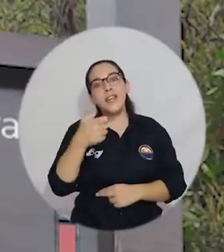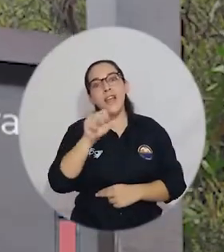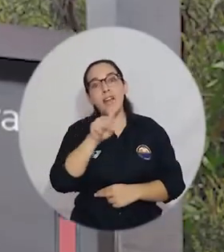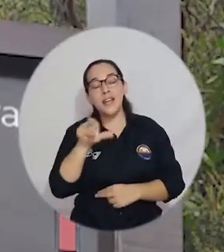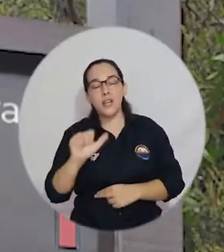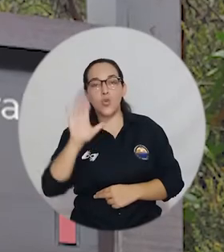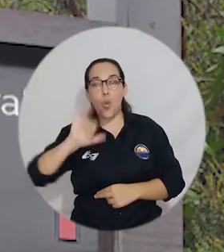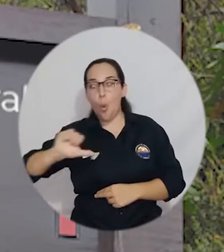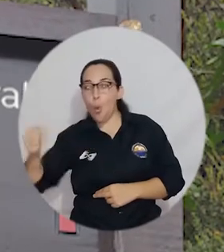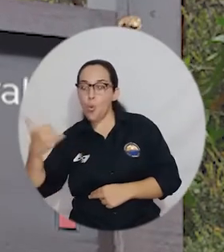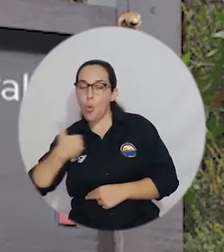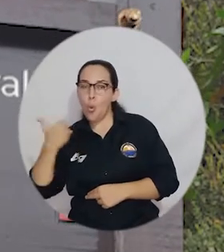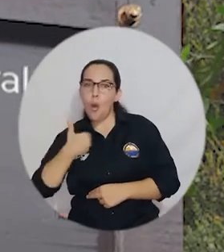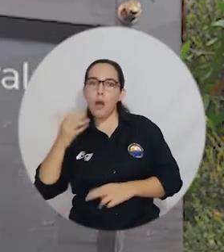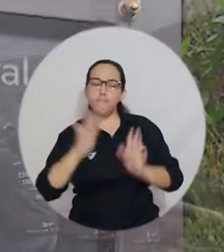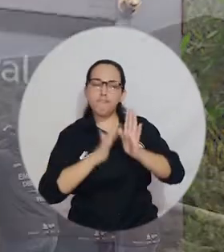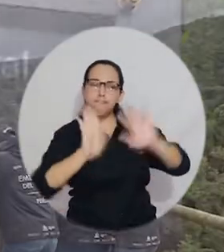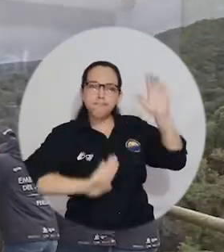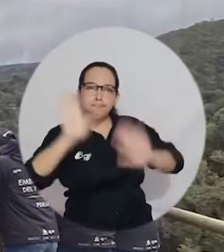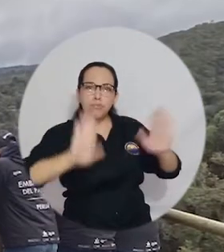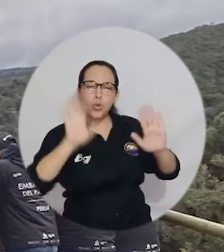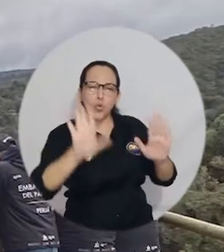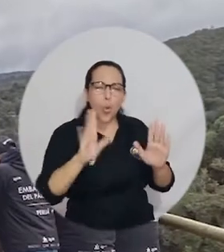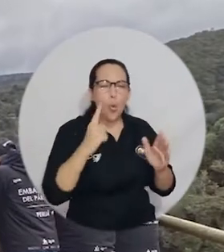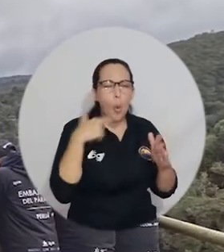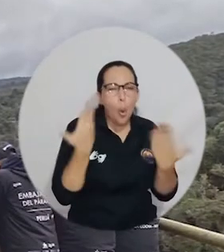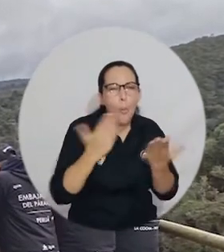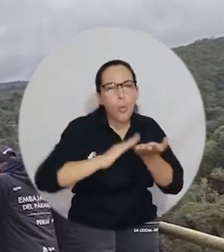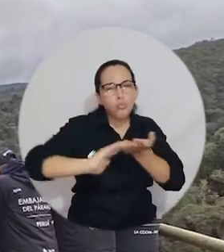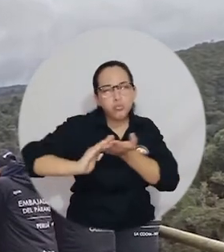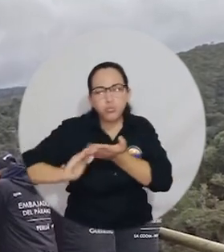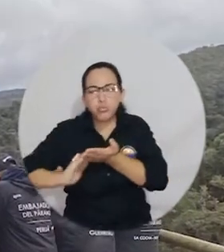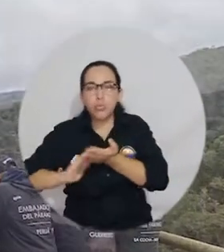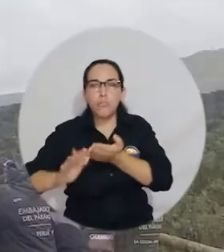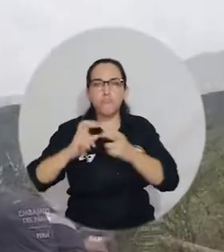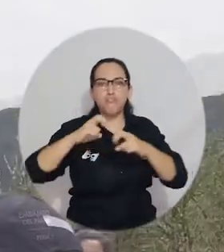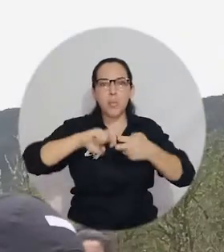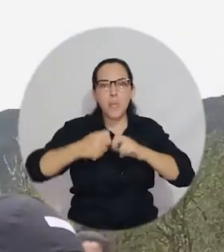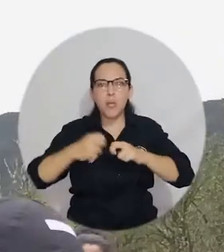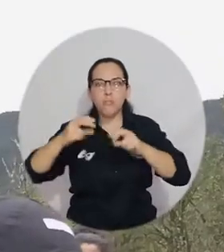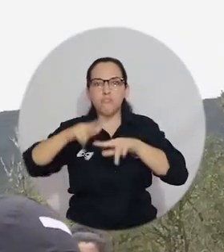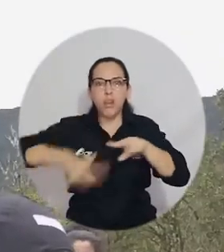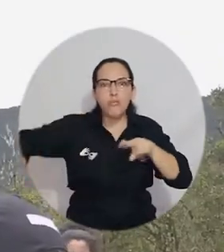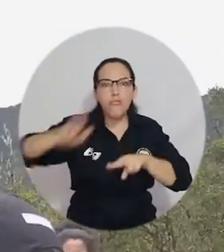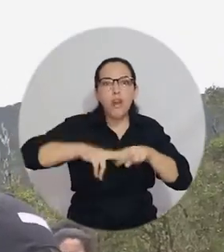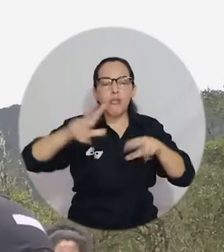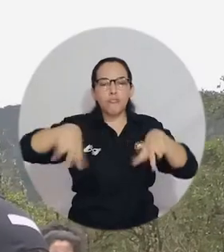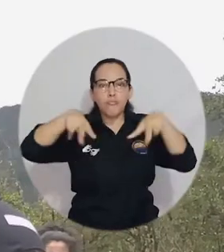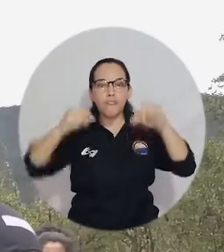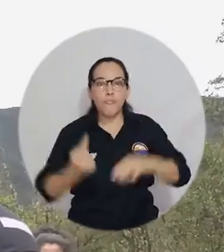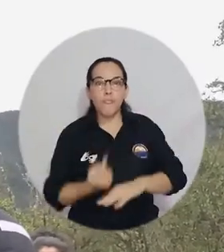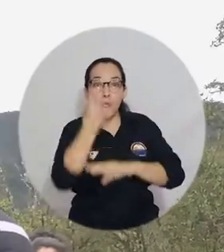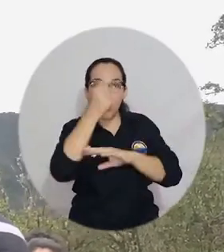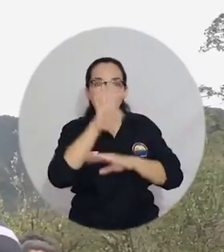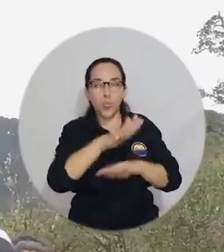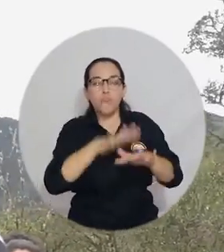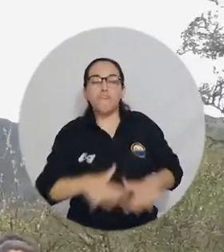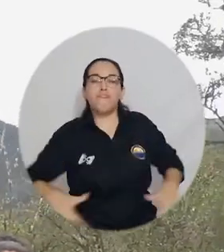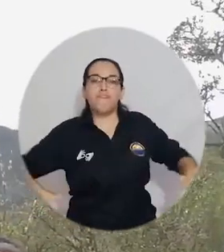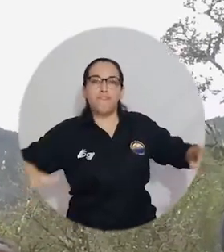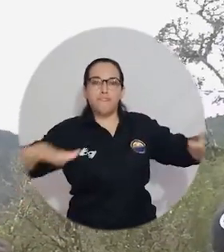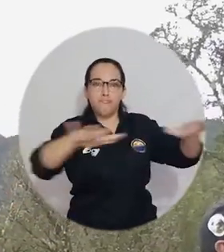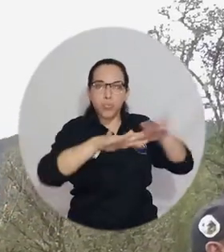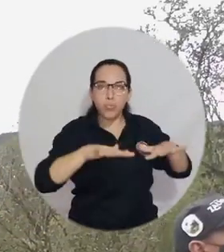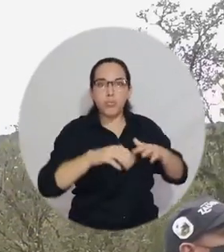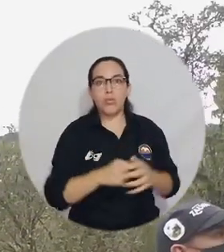junto a otros jóvenes interesados en participar en la resolución de problemáticas ambientales, sociales y políticas que surgen en estos